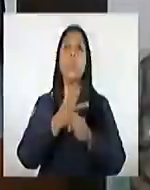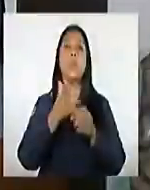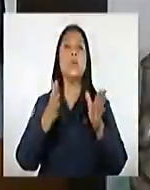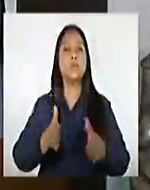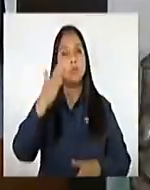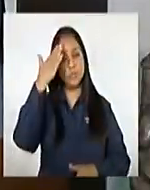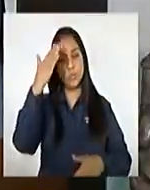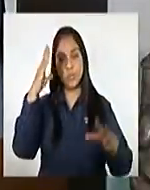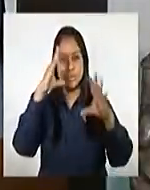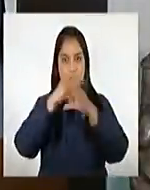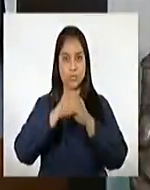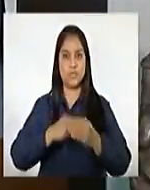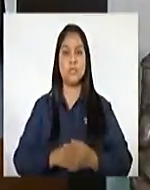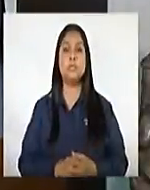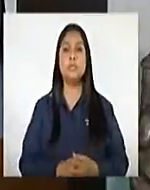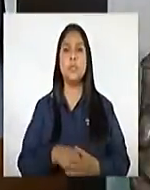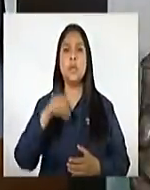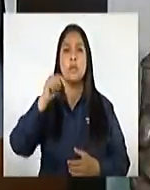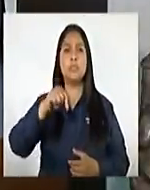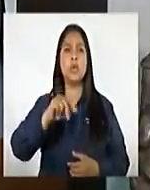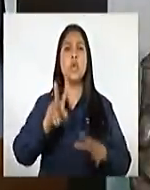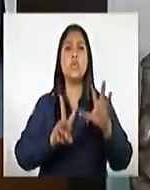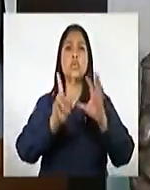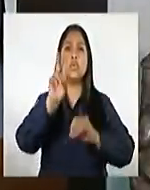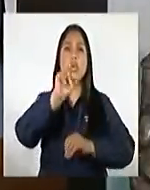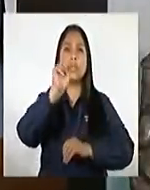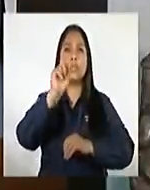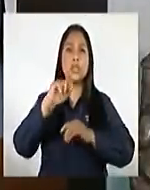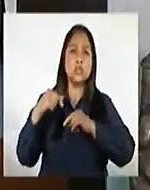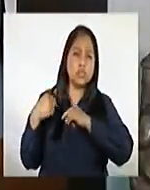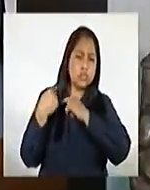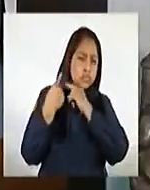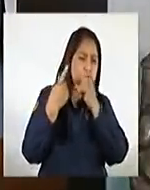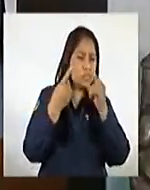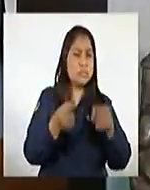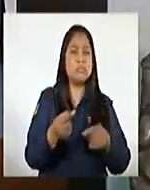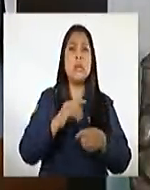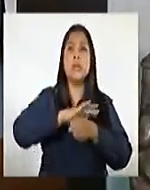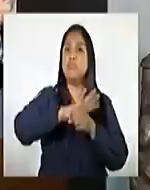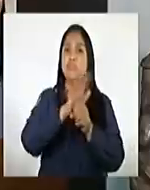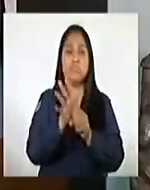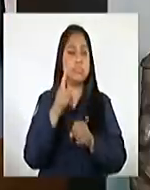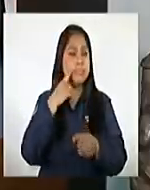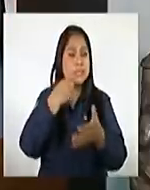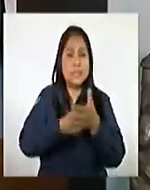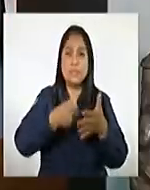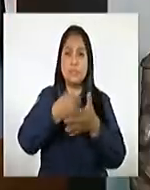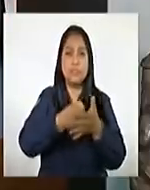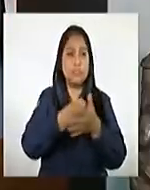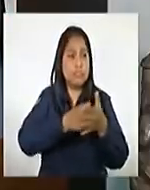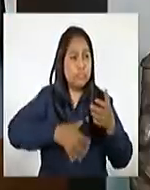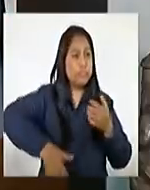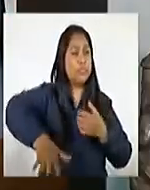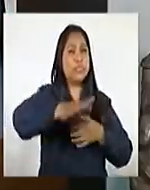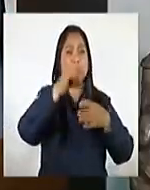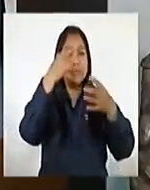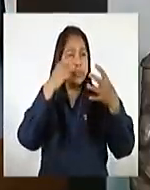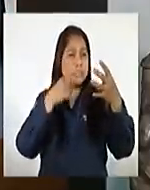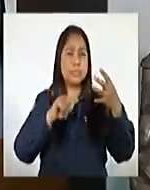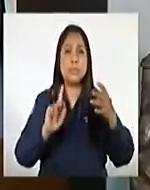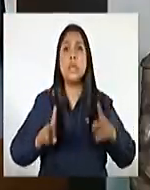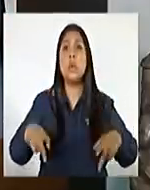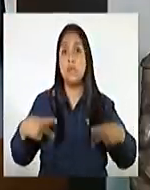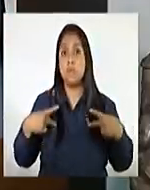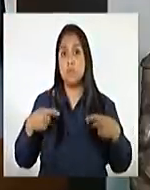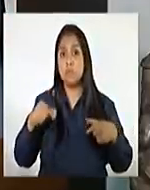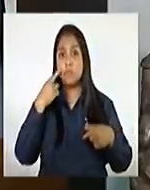Ciudadanos, muy buenas noches. Por más de 12 meses, la pandemia nos ha desafiado en todos los aspectos de nuestras vidas. Sabemos que